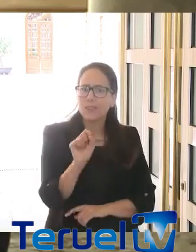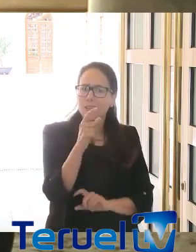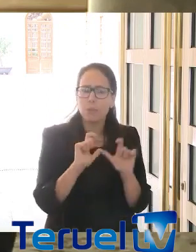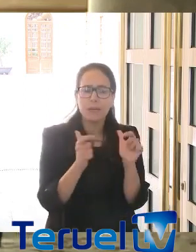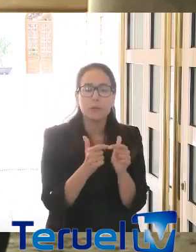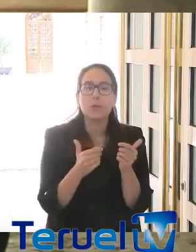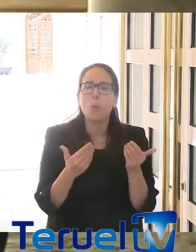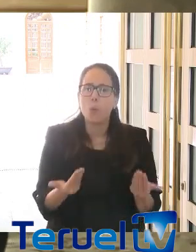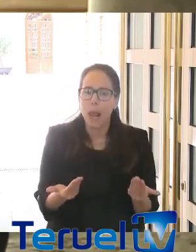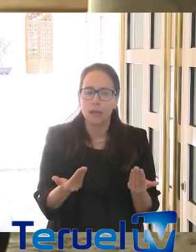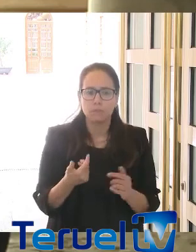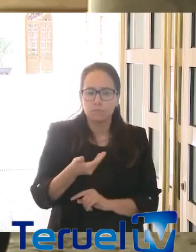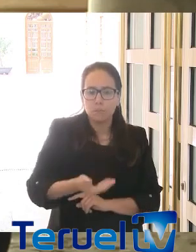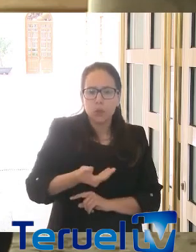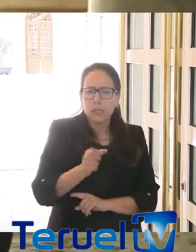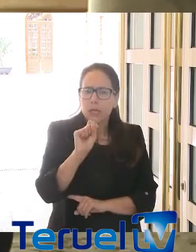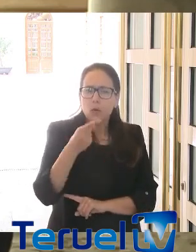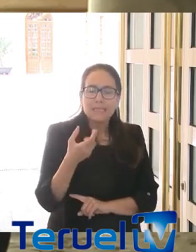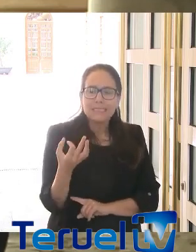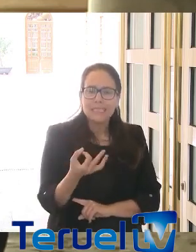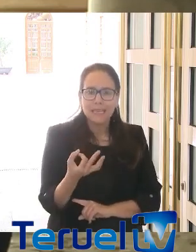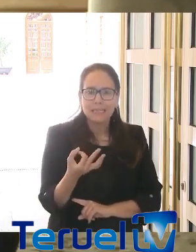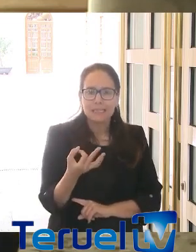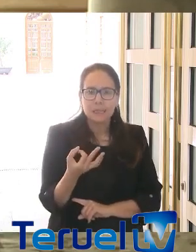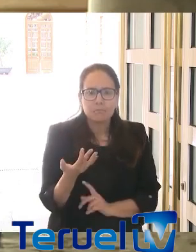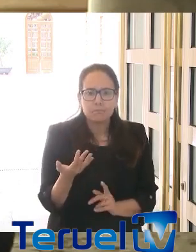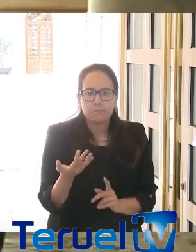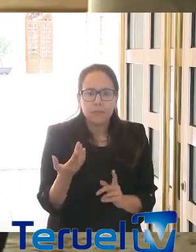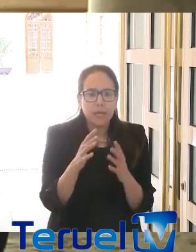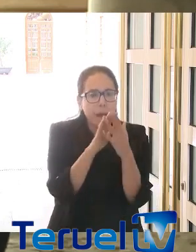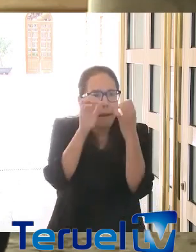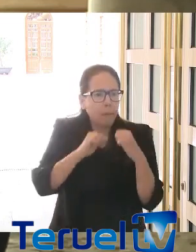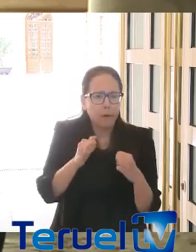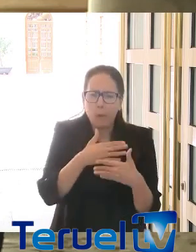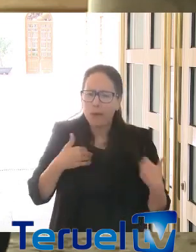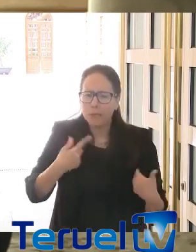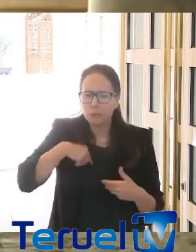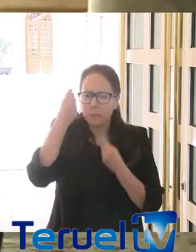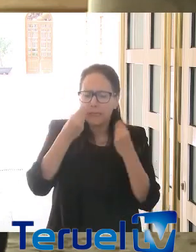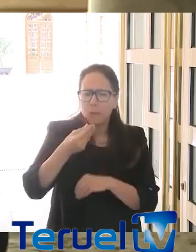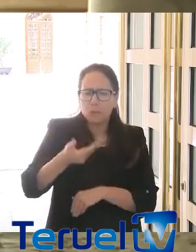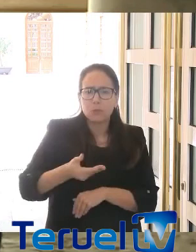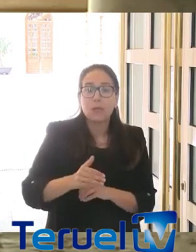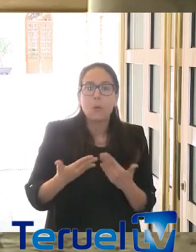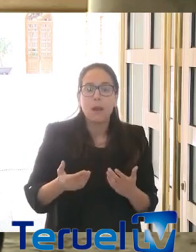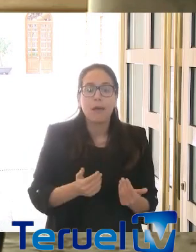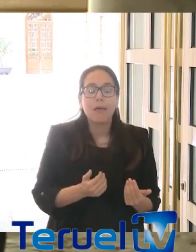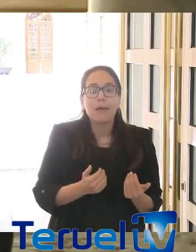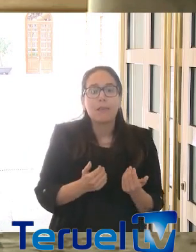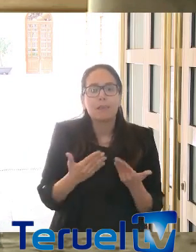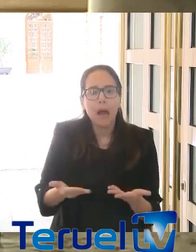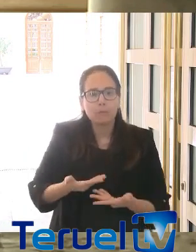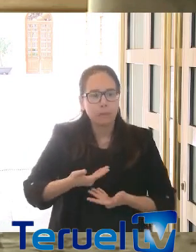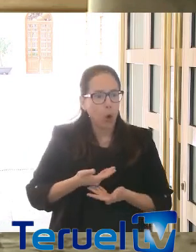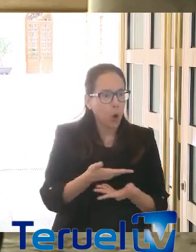lo que nos parece más importante de cualquier tipo de acuerdo al que podamos llegar, es generar confianza, es generar